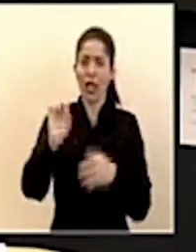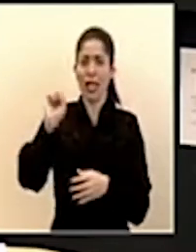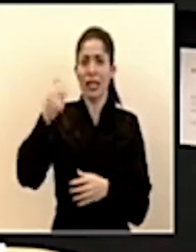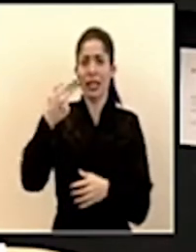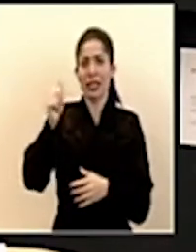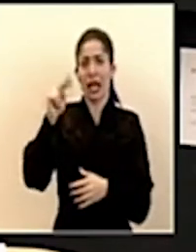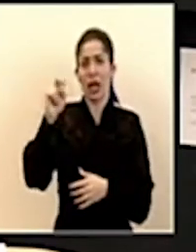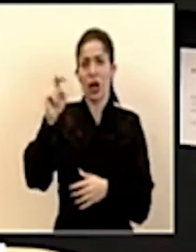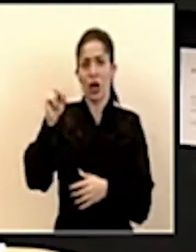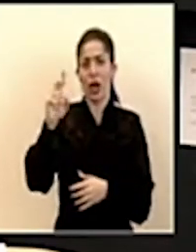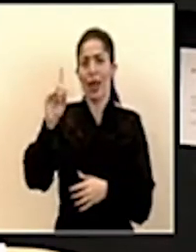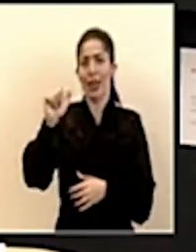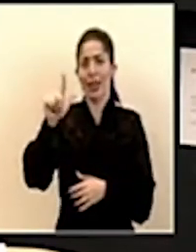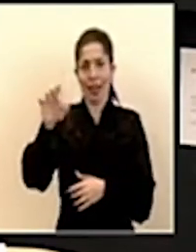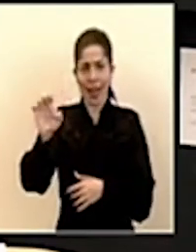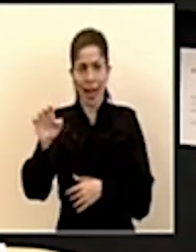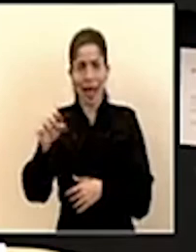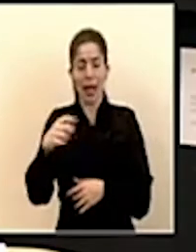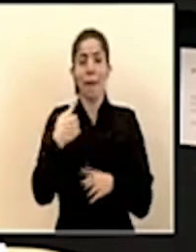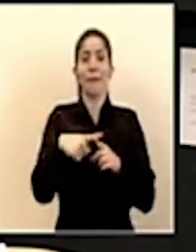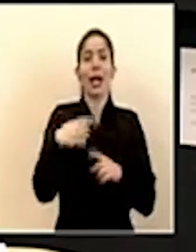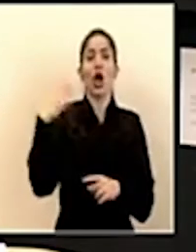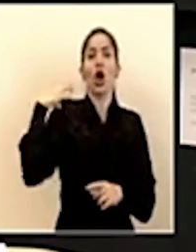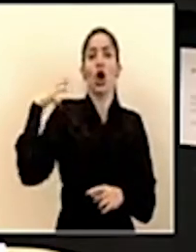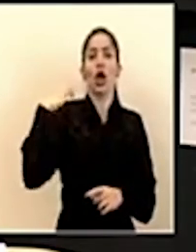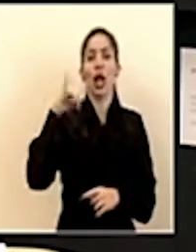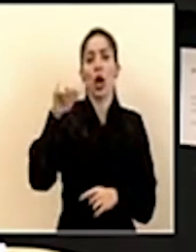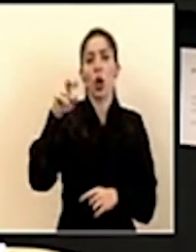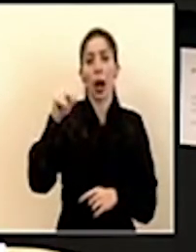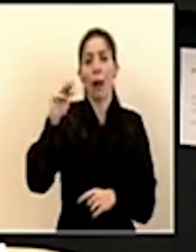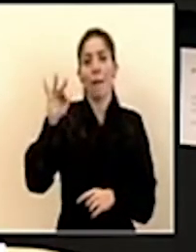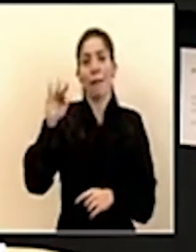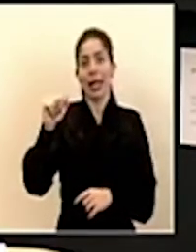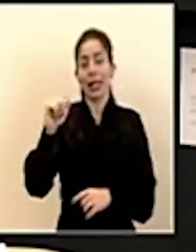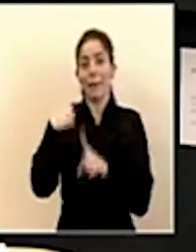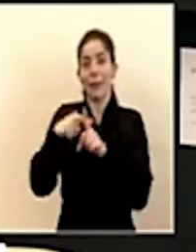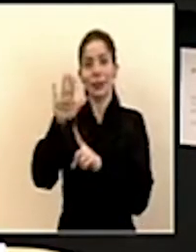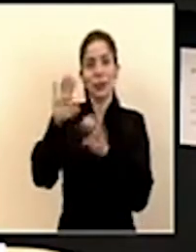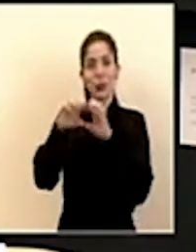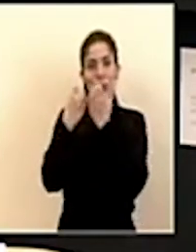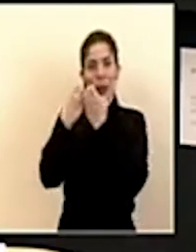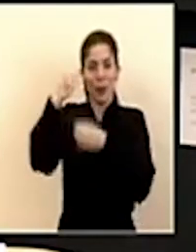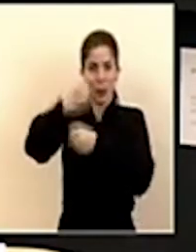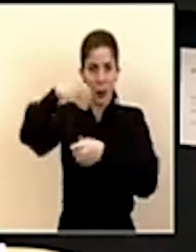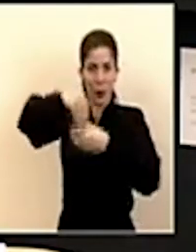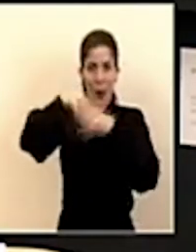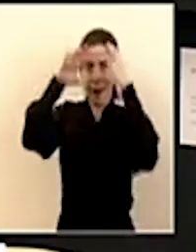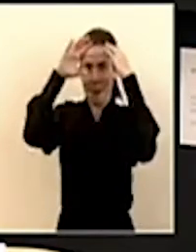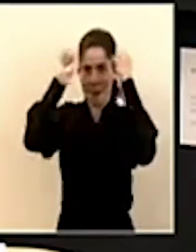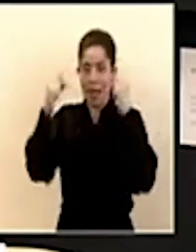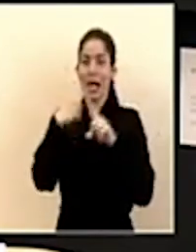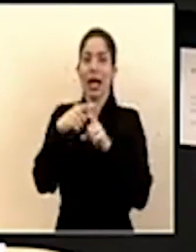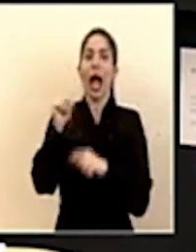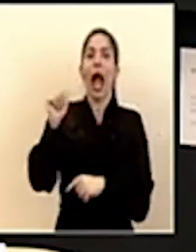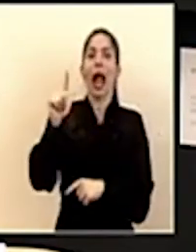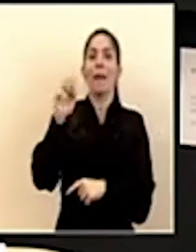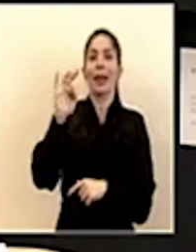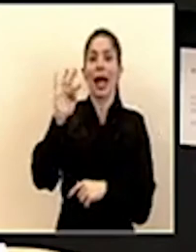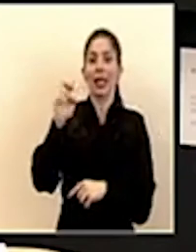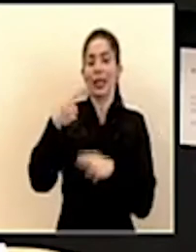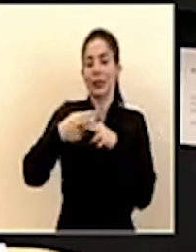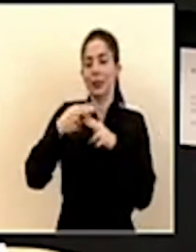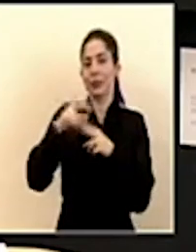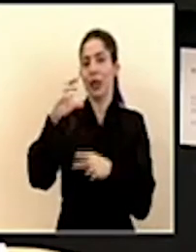Day a el coronel Juan Mata y todo su equipo de la embajada y al almirante Craig Fowler